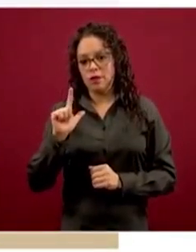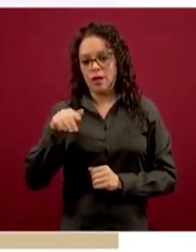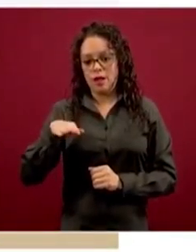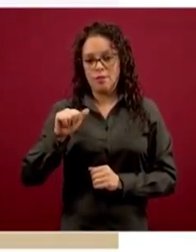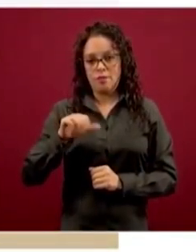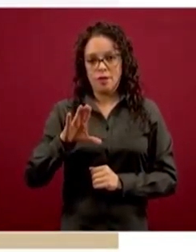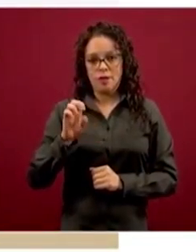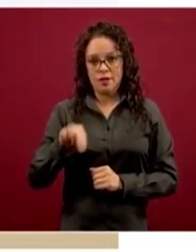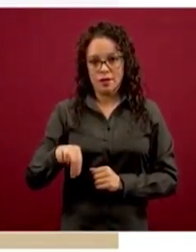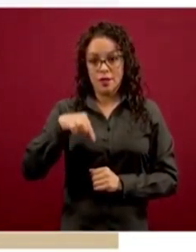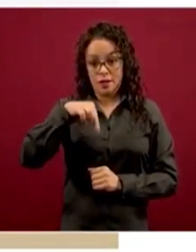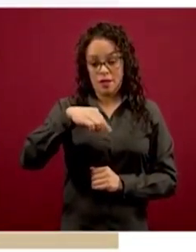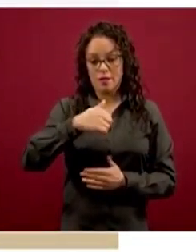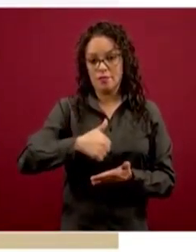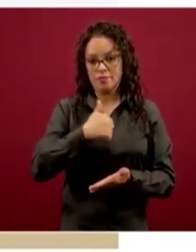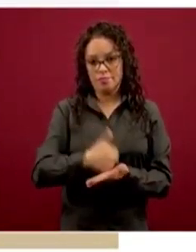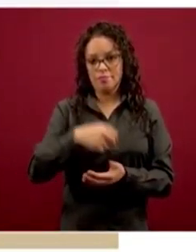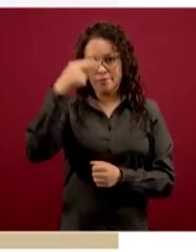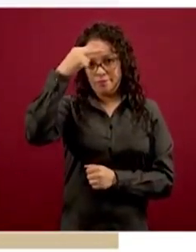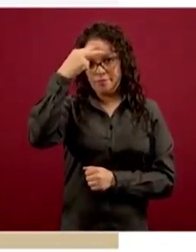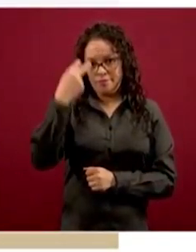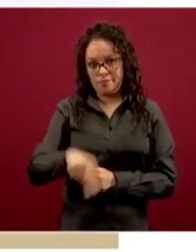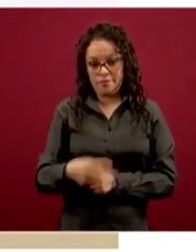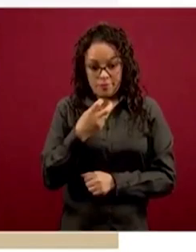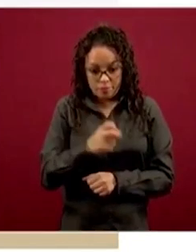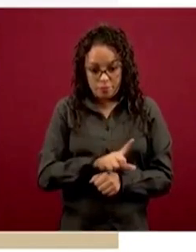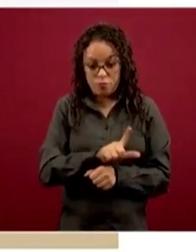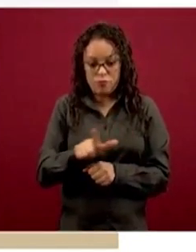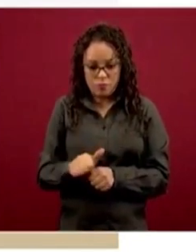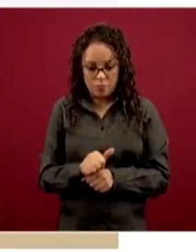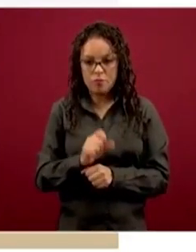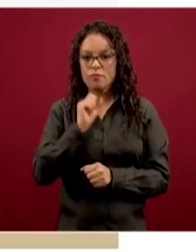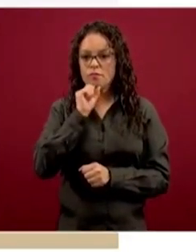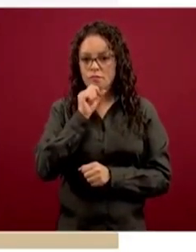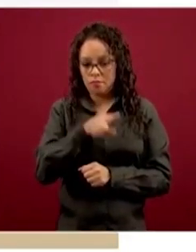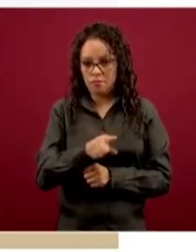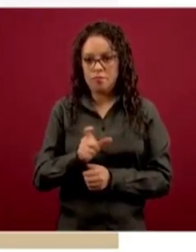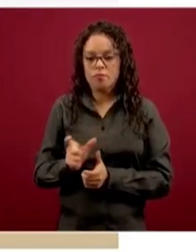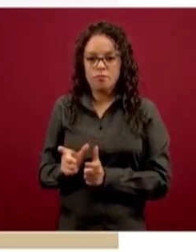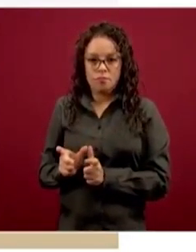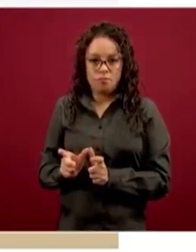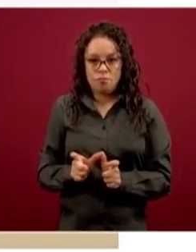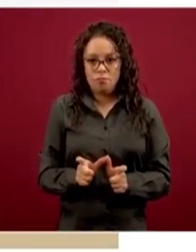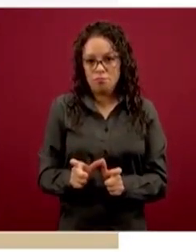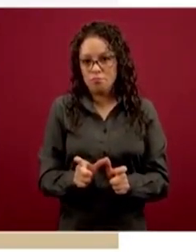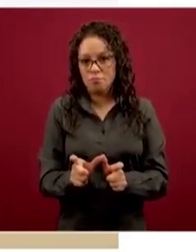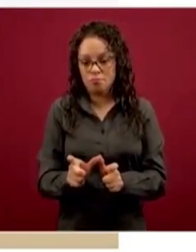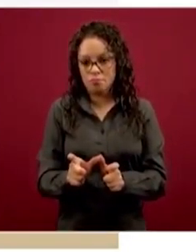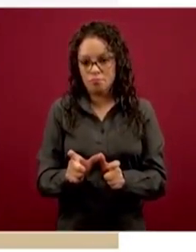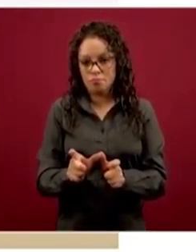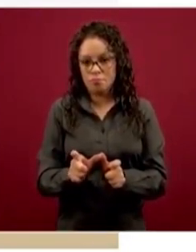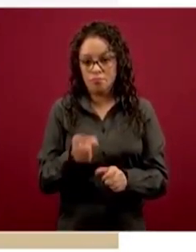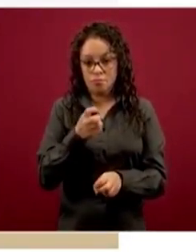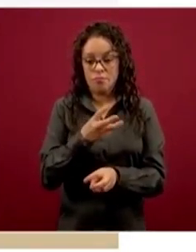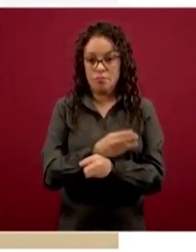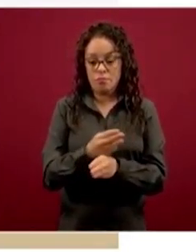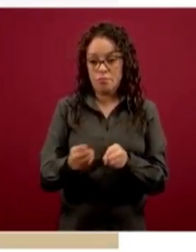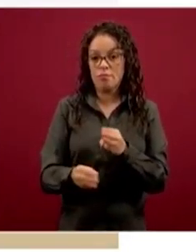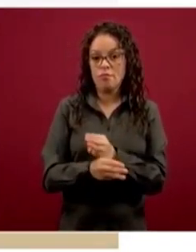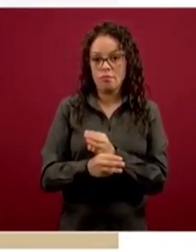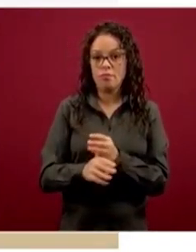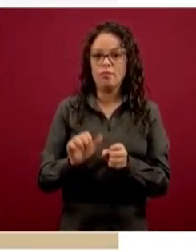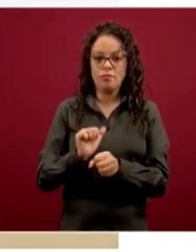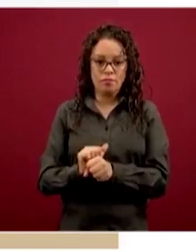Y posteriormente siguen escoltando los equipos de protección personal